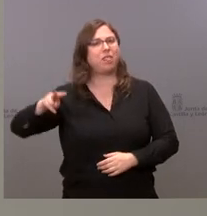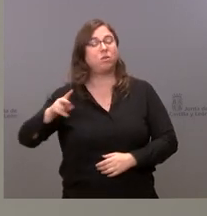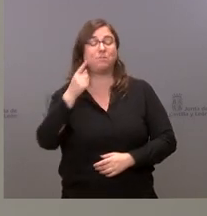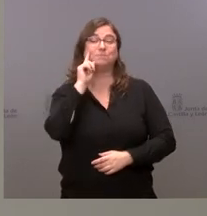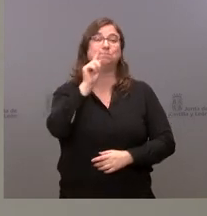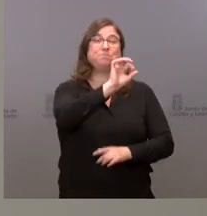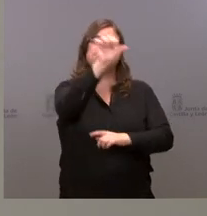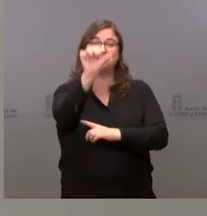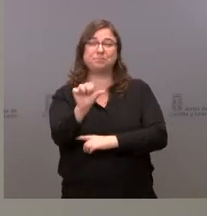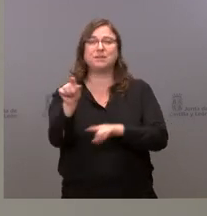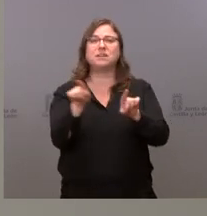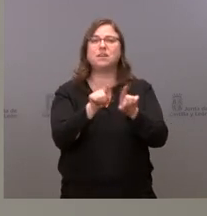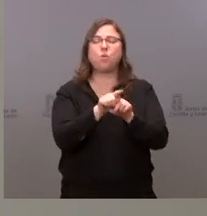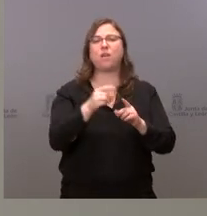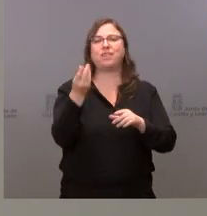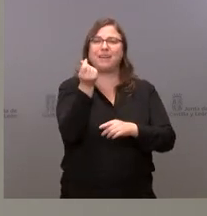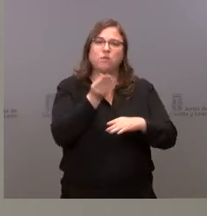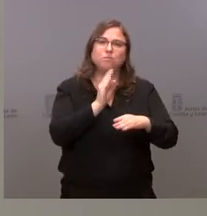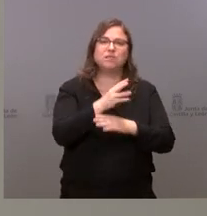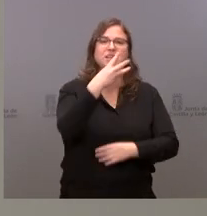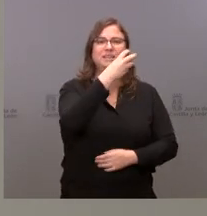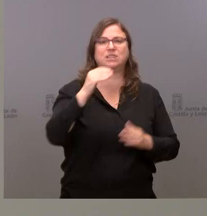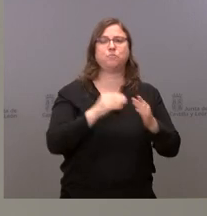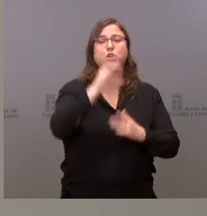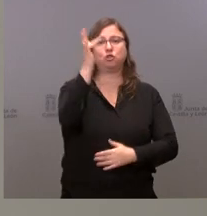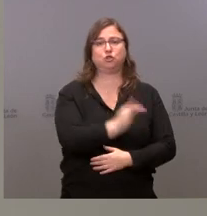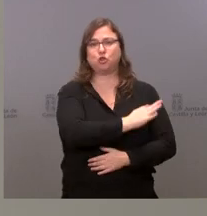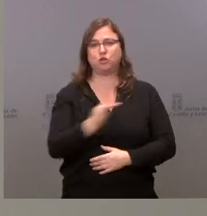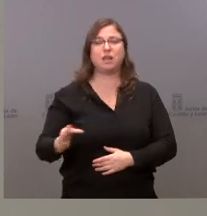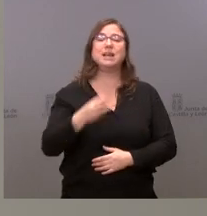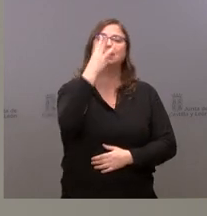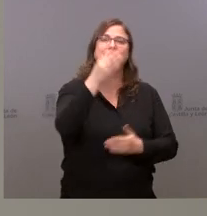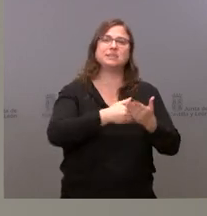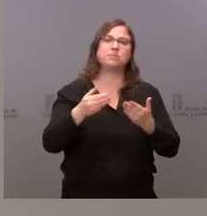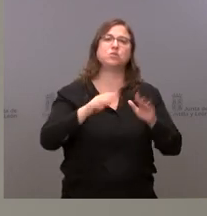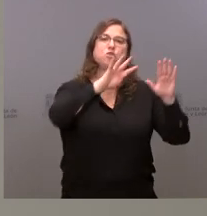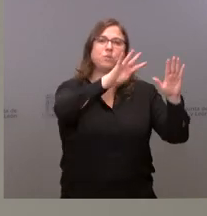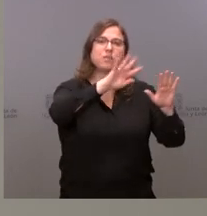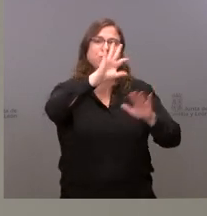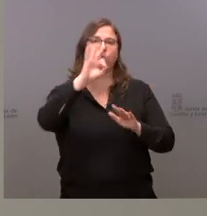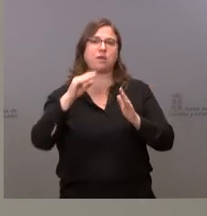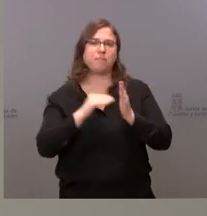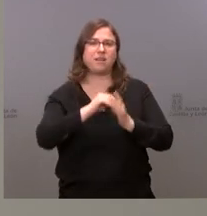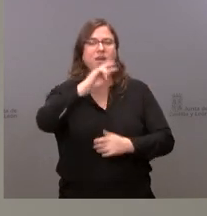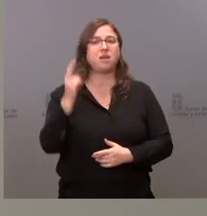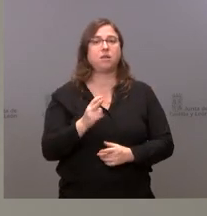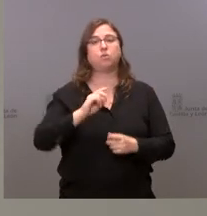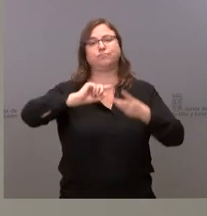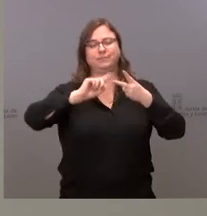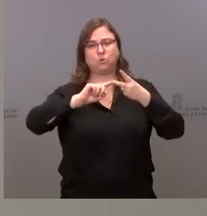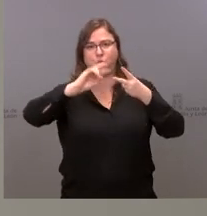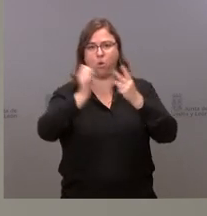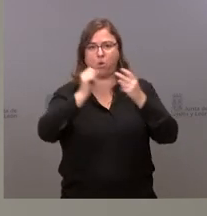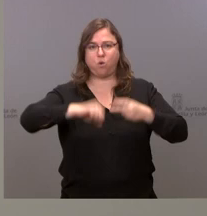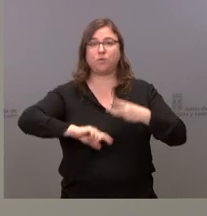observación con una inversión de 300 mil euros. En total, repito, un acuerdo de 3 millones 950 mil euros en este segundo acuerdo.